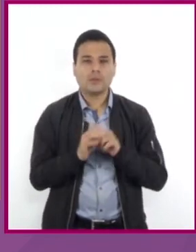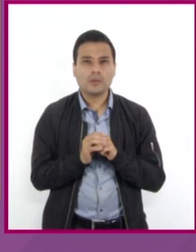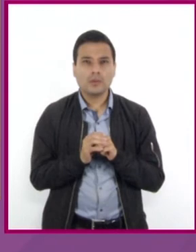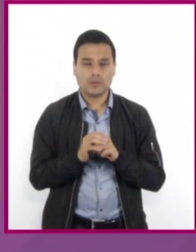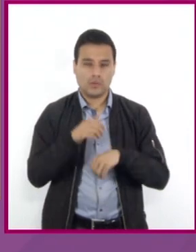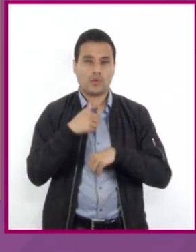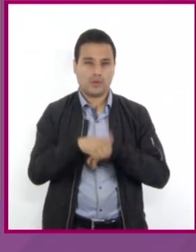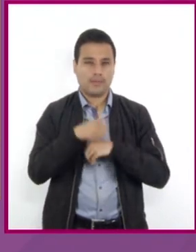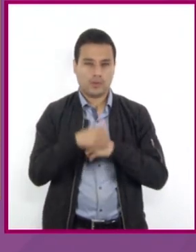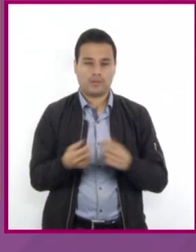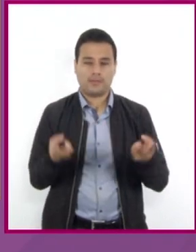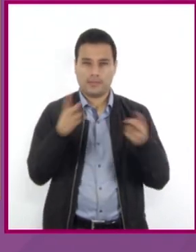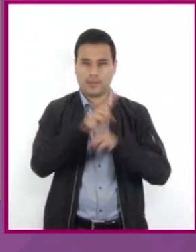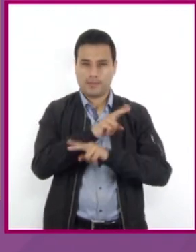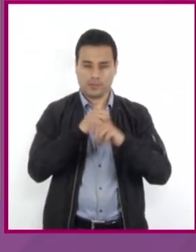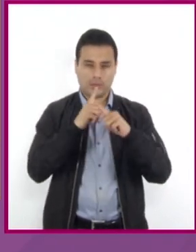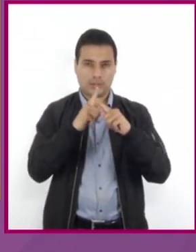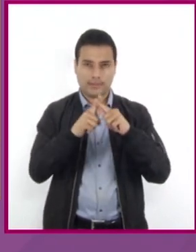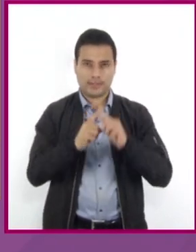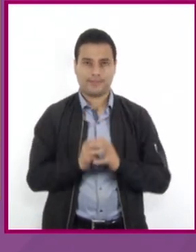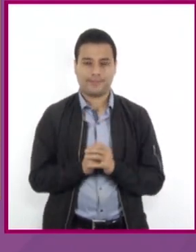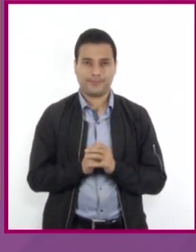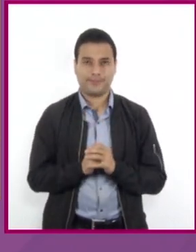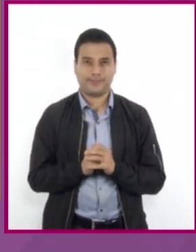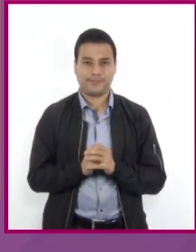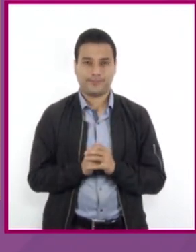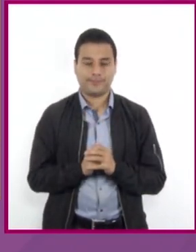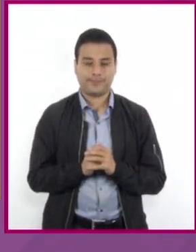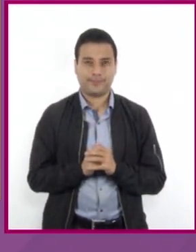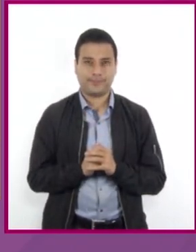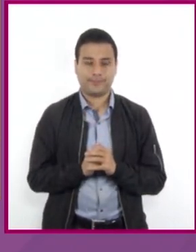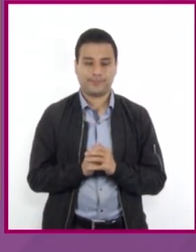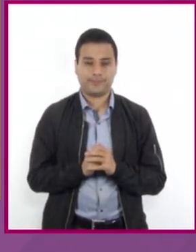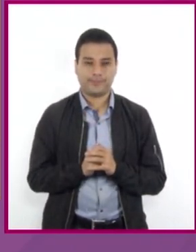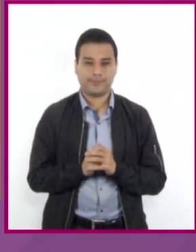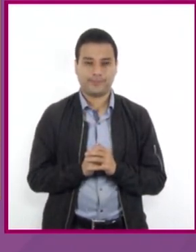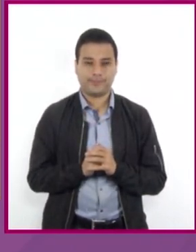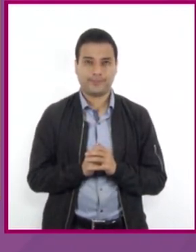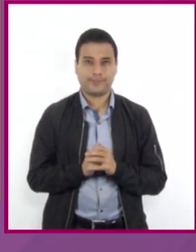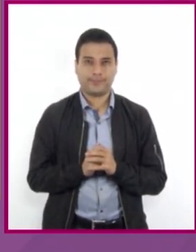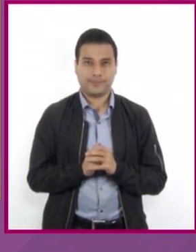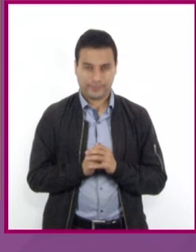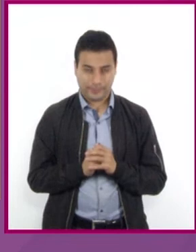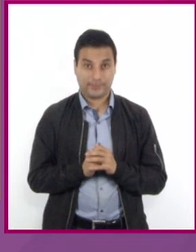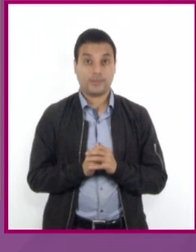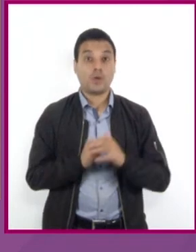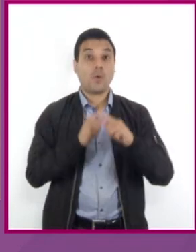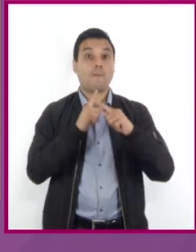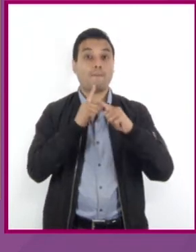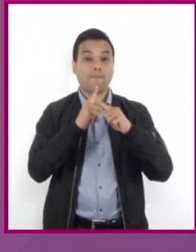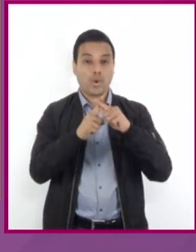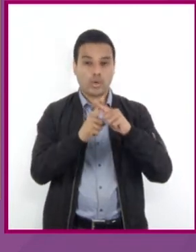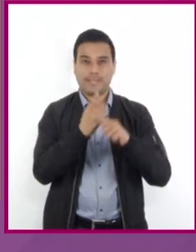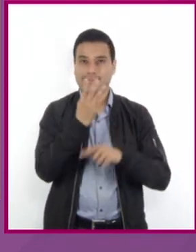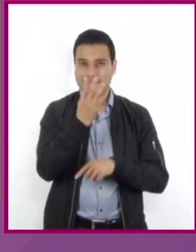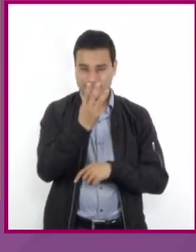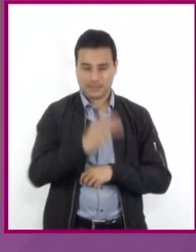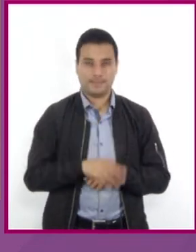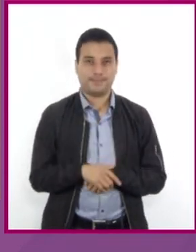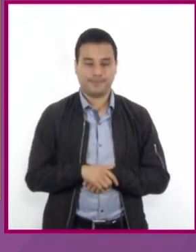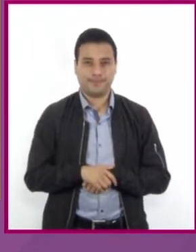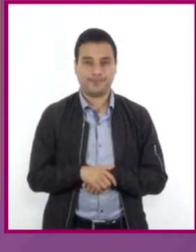inverso multiplicativo en este caso multiplicar por 3 ambos miembros de la ecuación